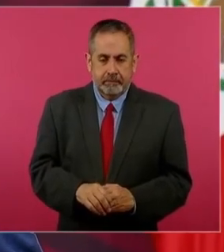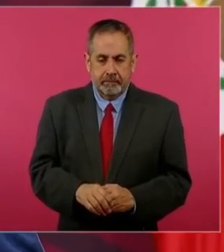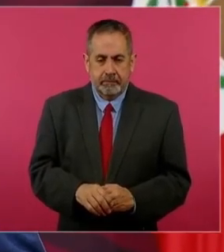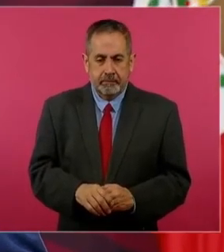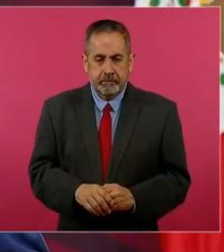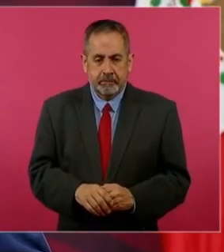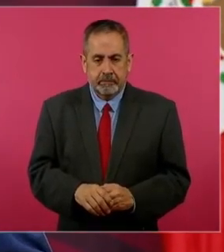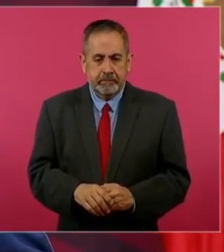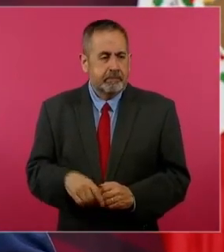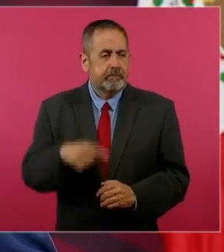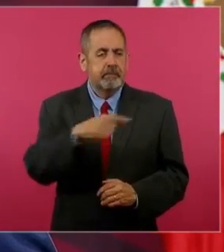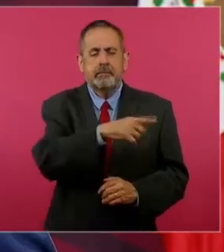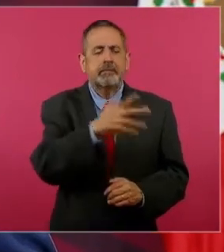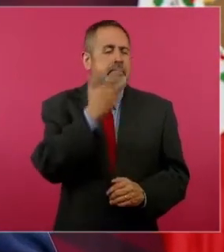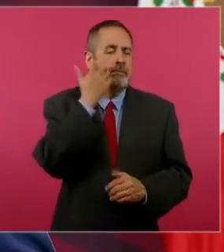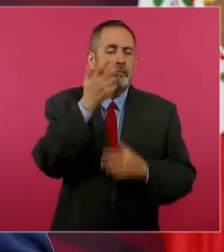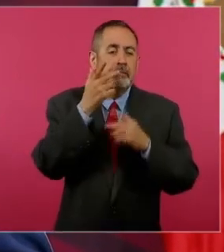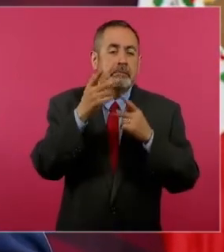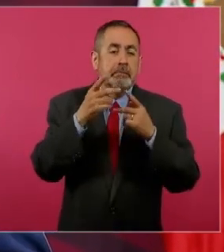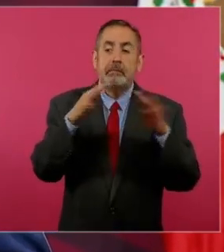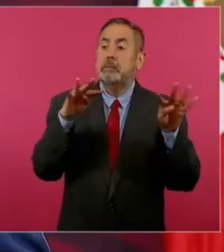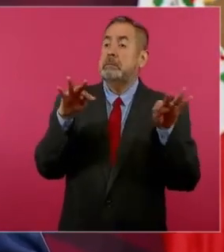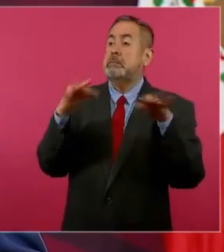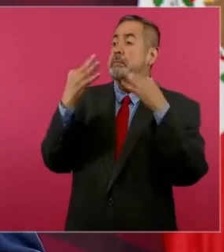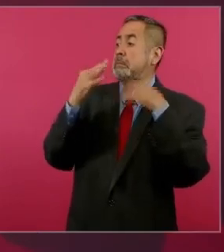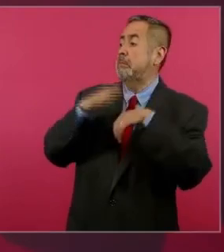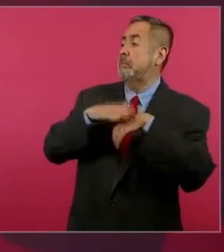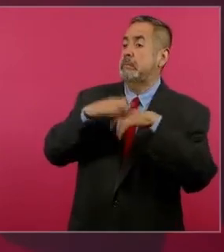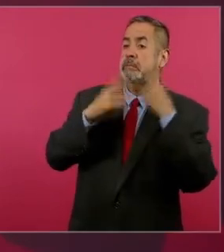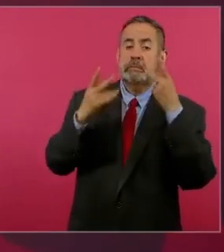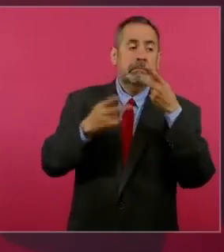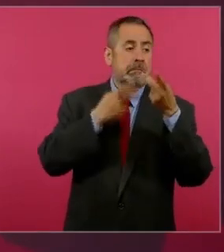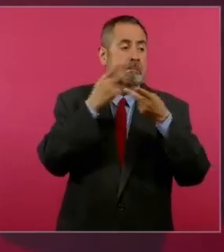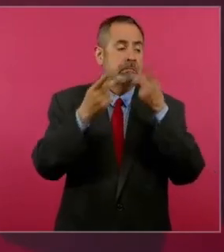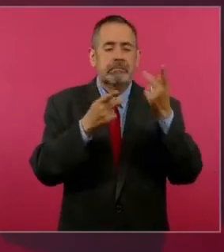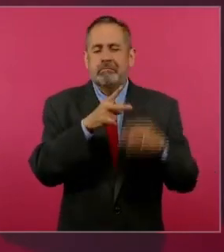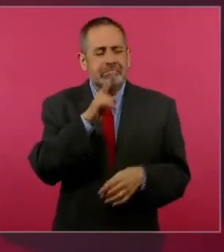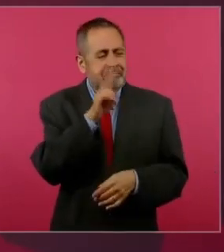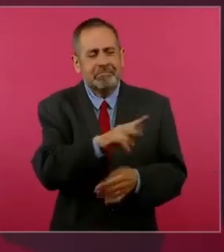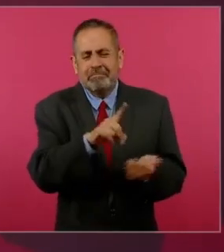publicitarias muy vulgares.